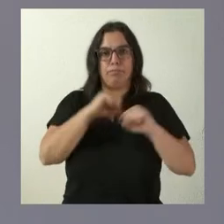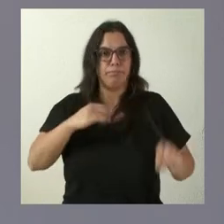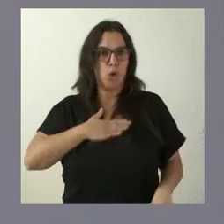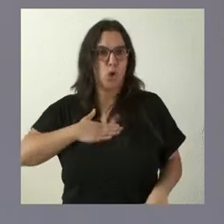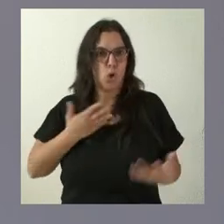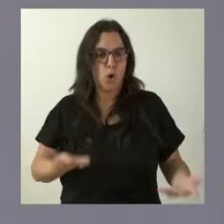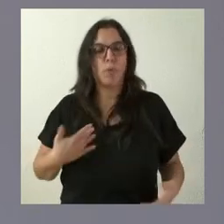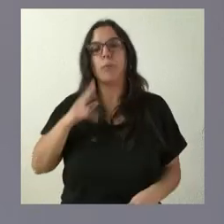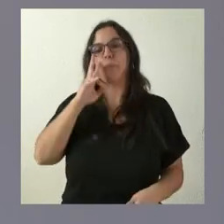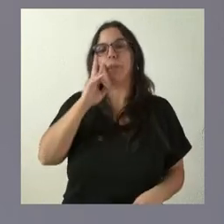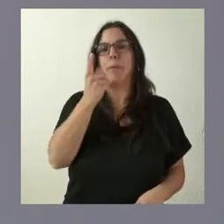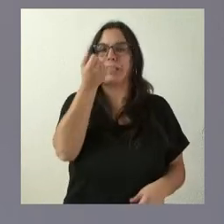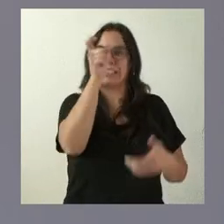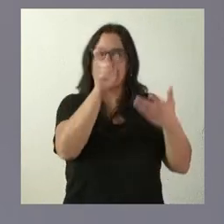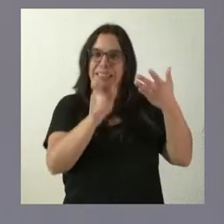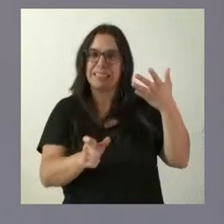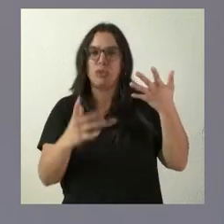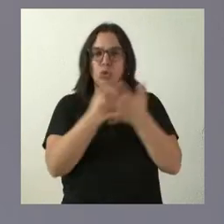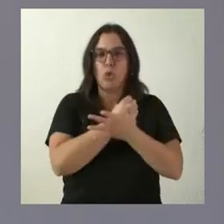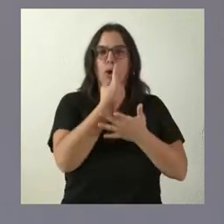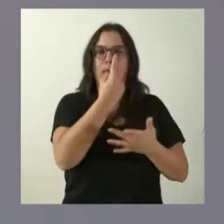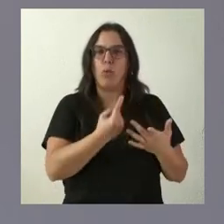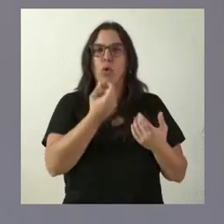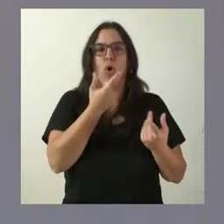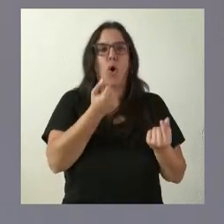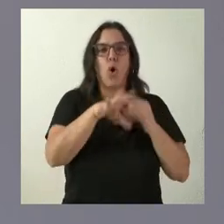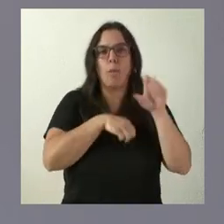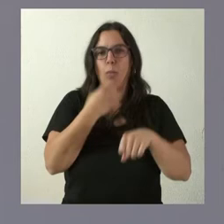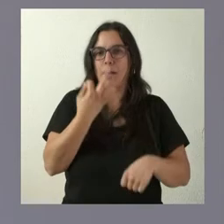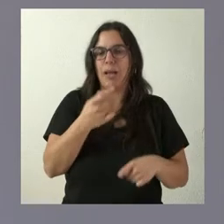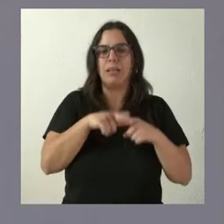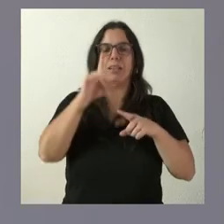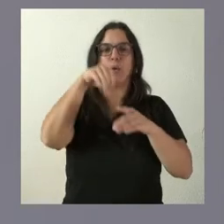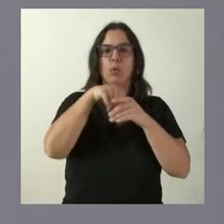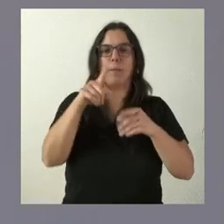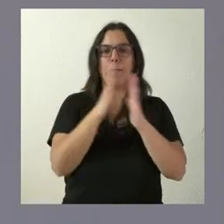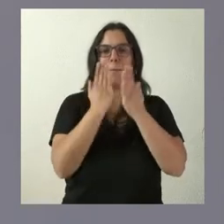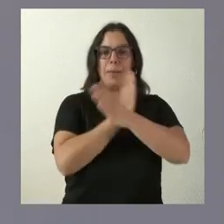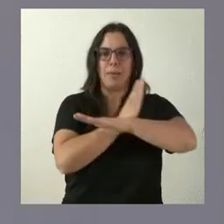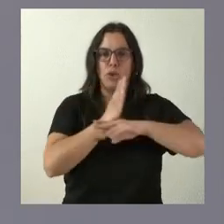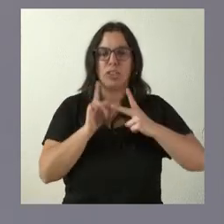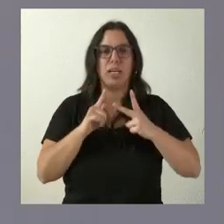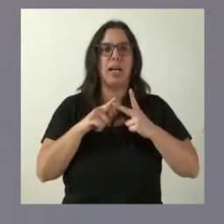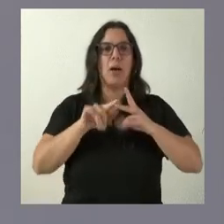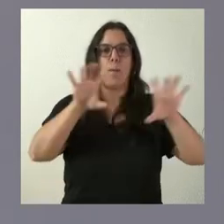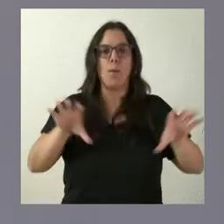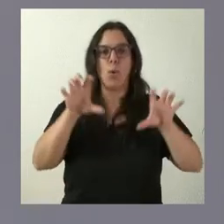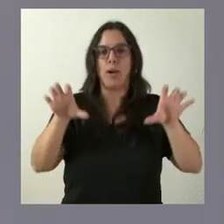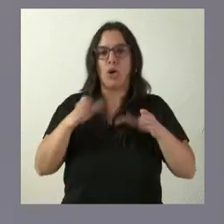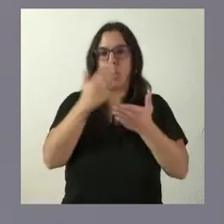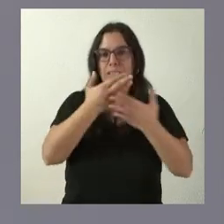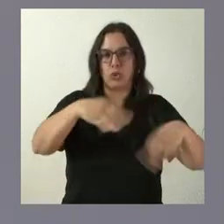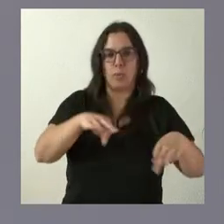el destino de cada uno de los importes, a qué va destinado, incluyendo la biblioteca, el mobiliario del aula tipo, el